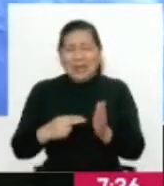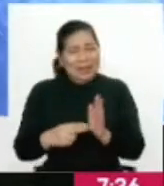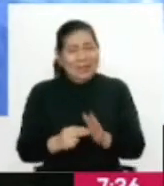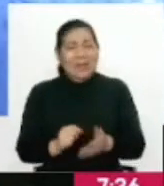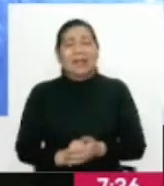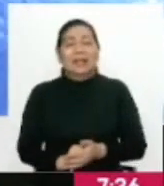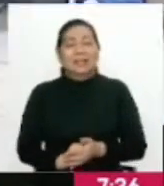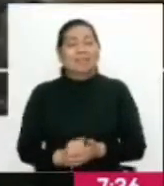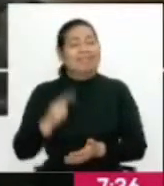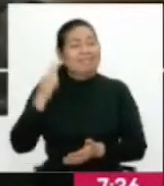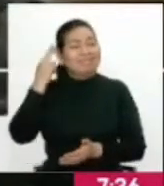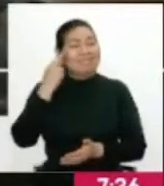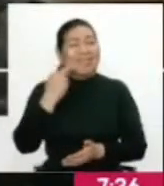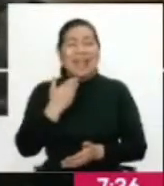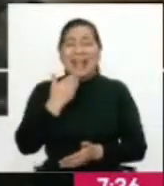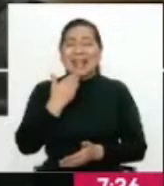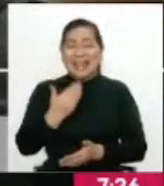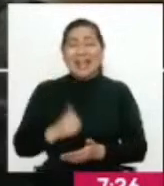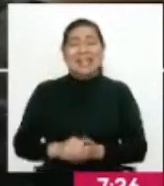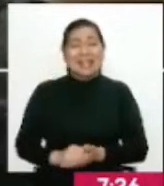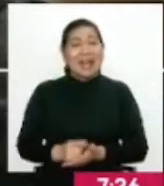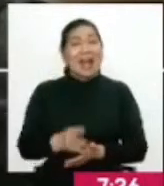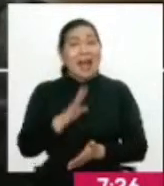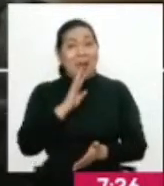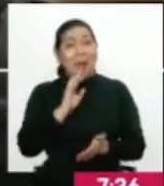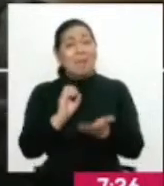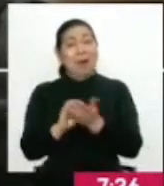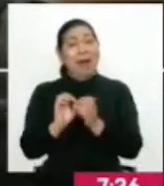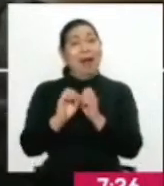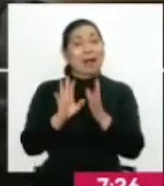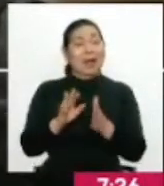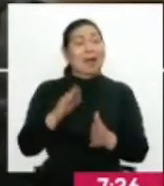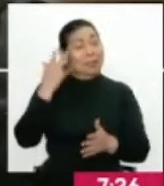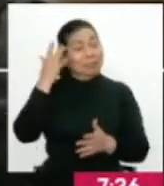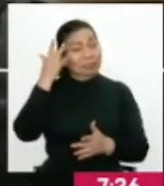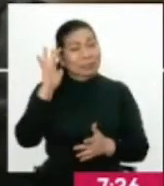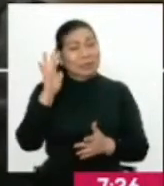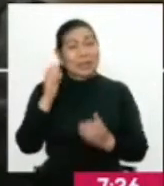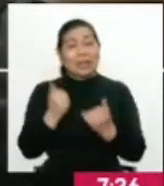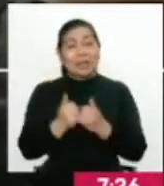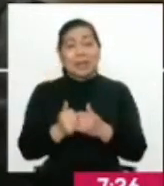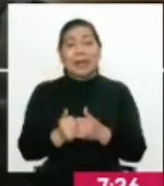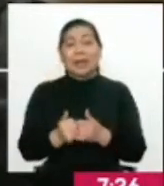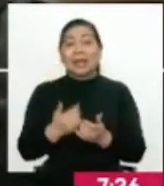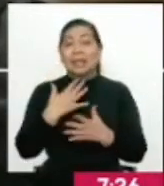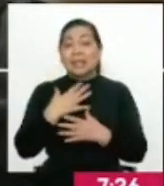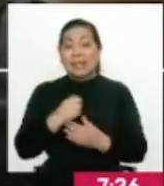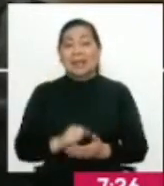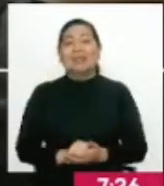Nos vamos con esa reflexión. Gracias. Gracias, Omar Neira, experto en salud pública por esta participación en la edición. Encantado, gracias. Gracias. Gracias.